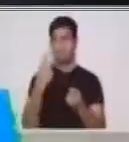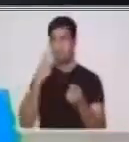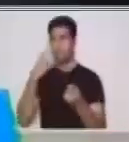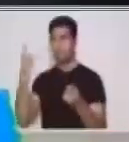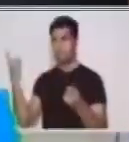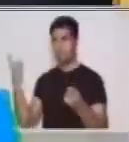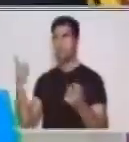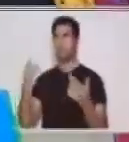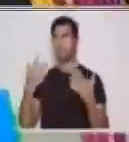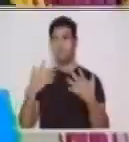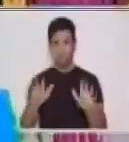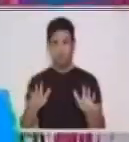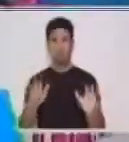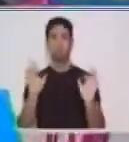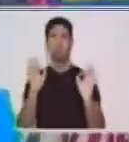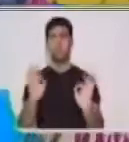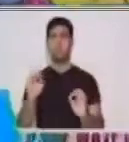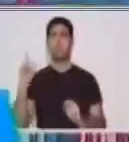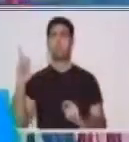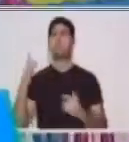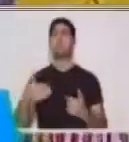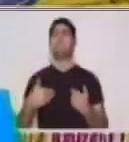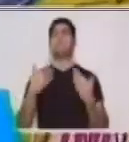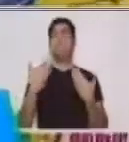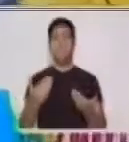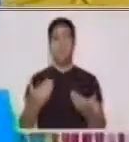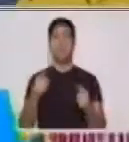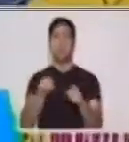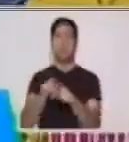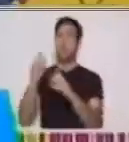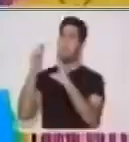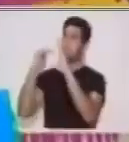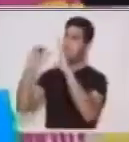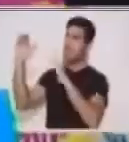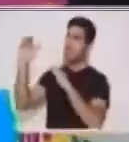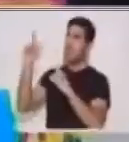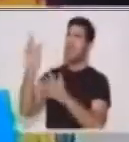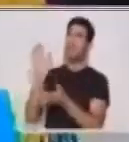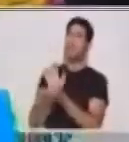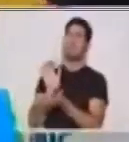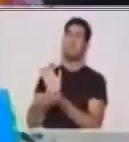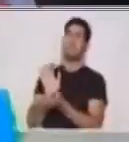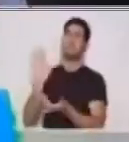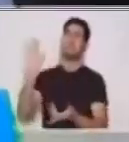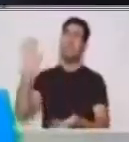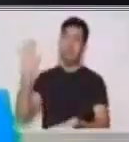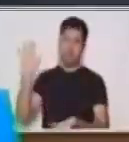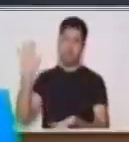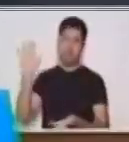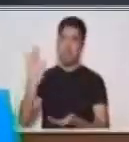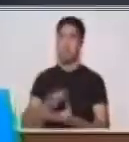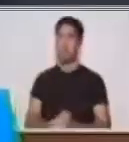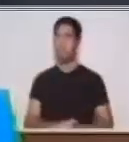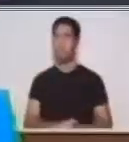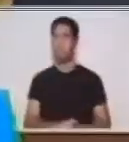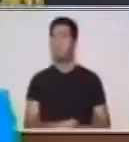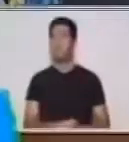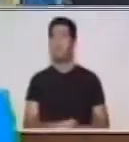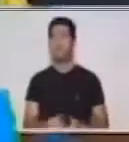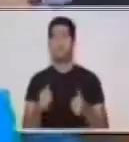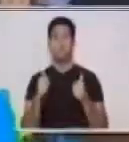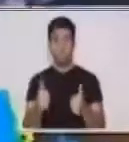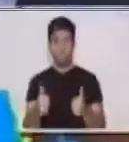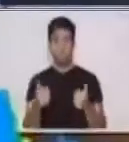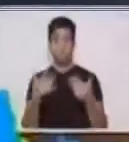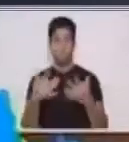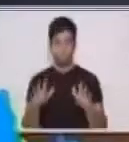¿verdad? Ya que da ese mensaje de esperanza de tranquilidad a nuestros antepasados. Entonces,